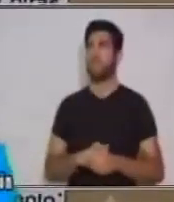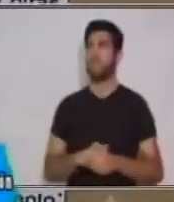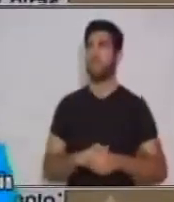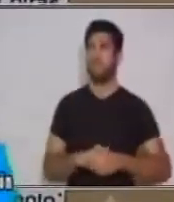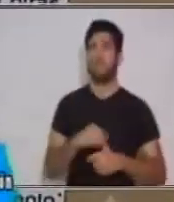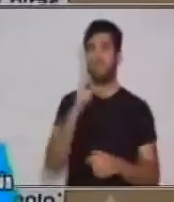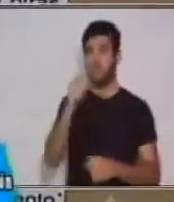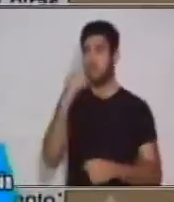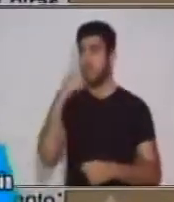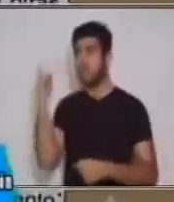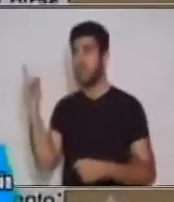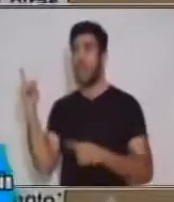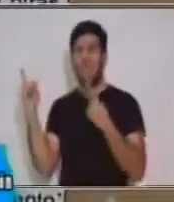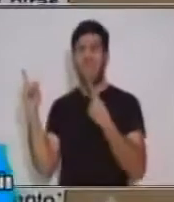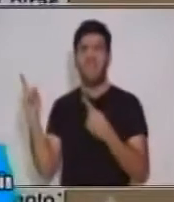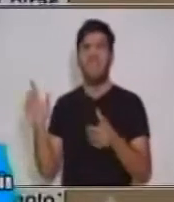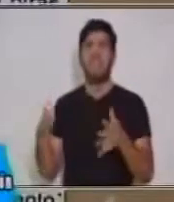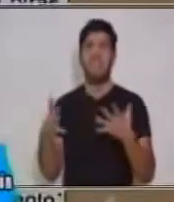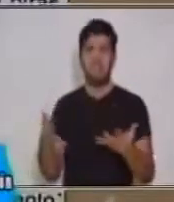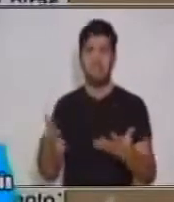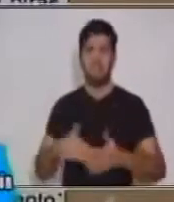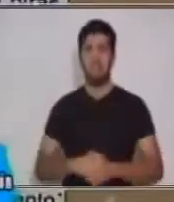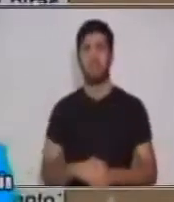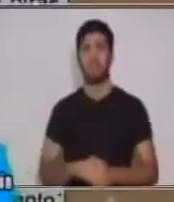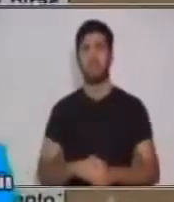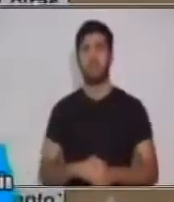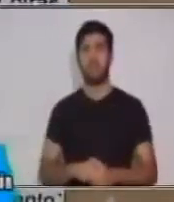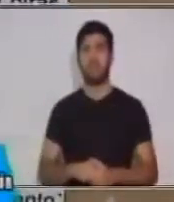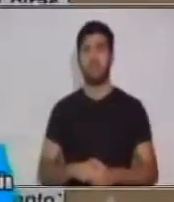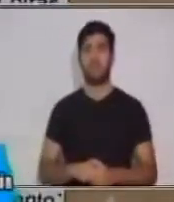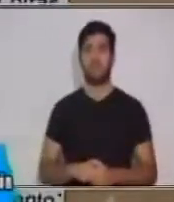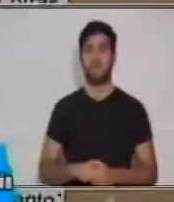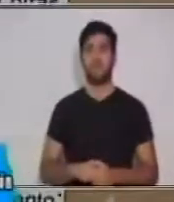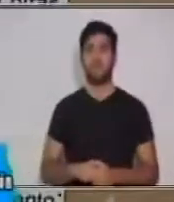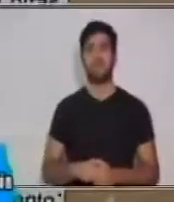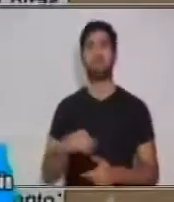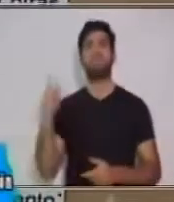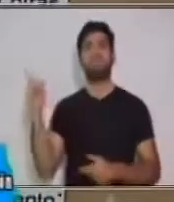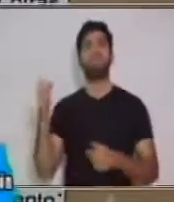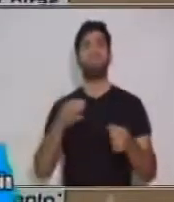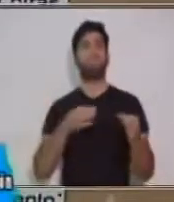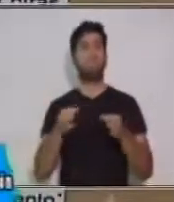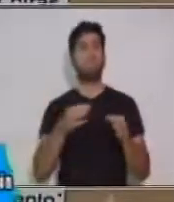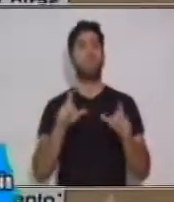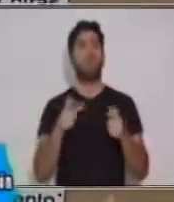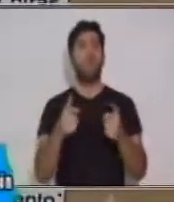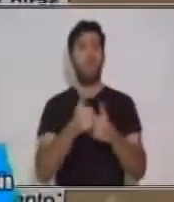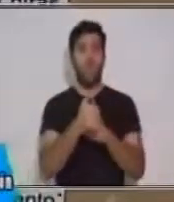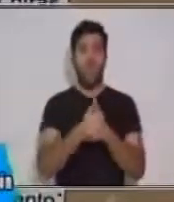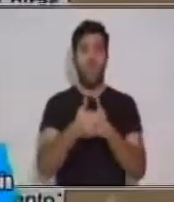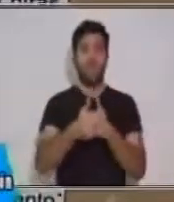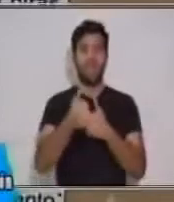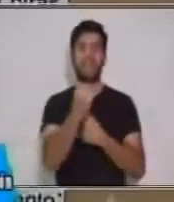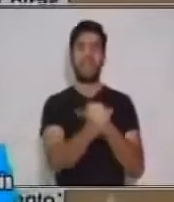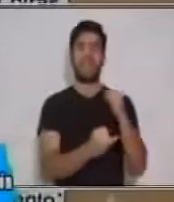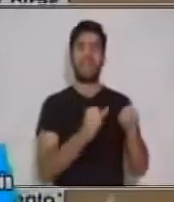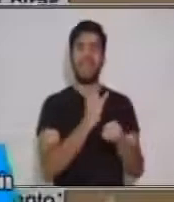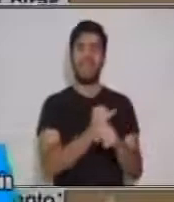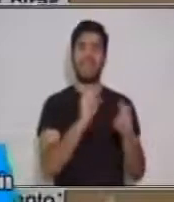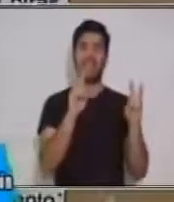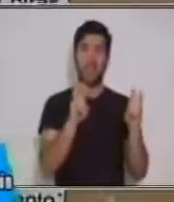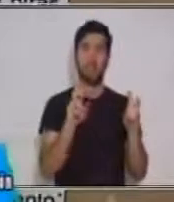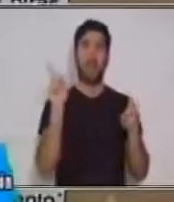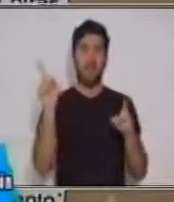acá nos dicen este primer párrafo, eh, al respecto de los avances del Internet, y aquí nos da ya una